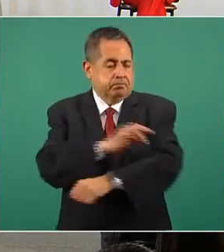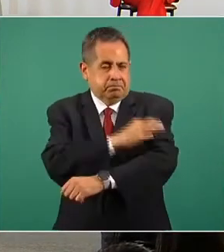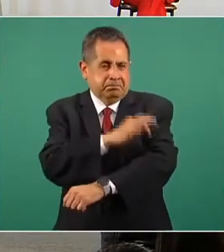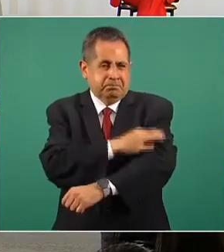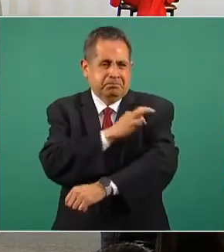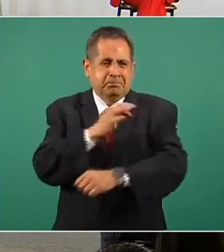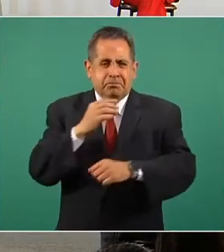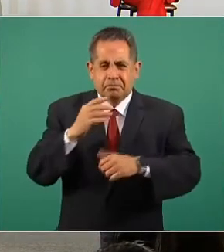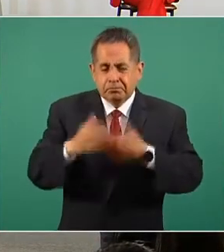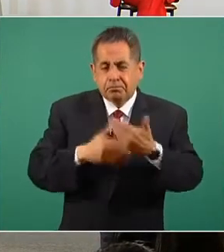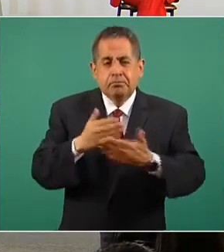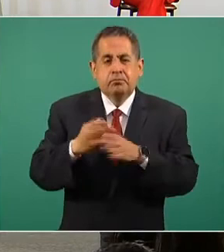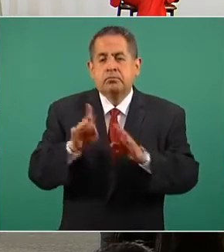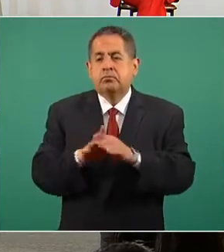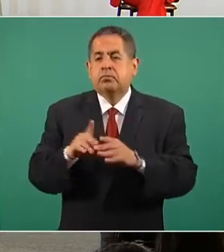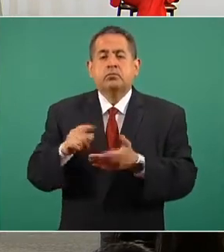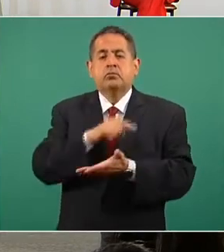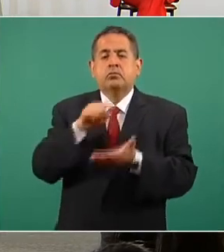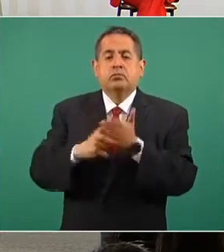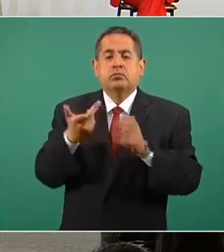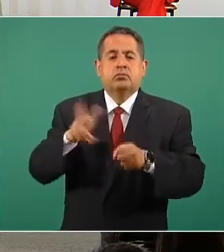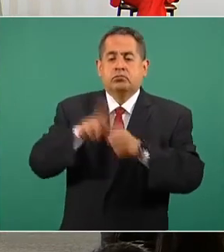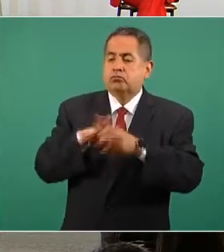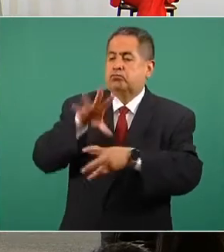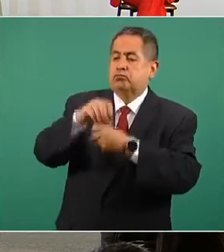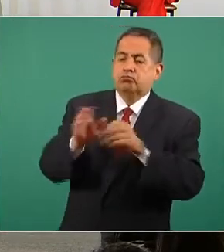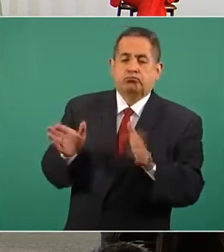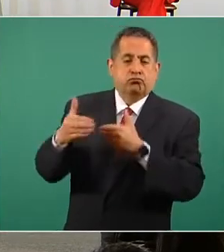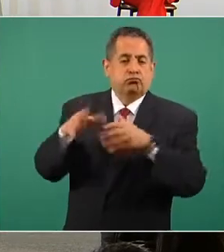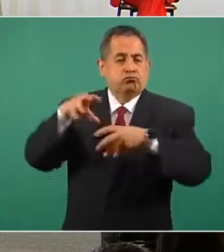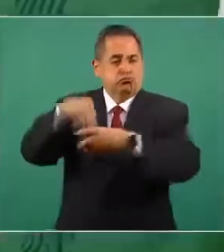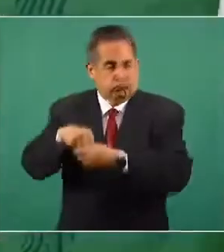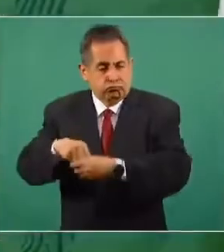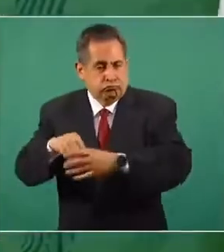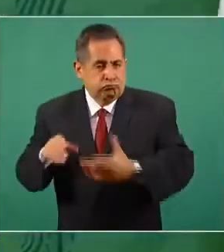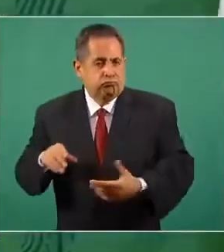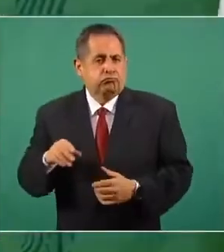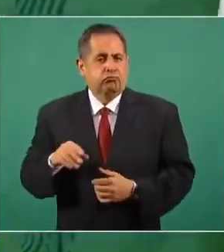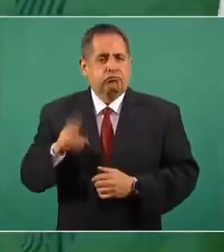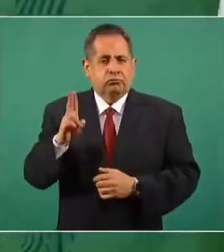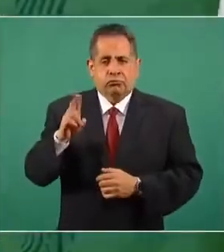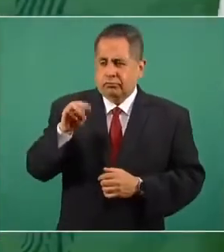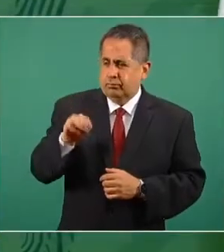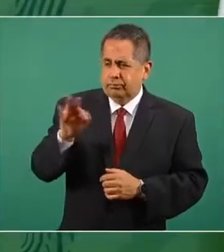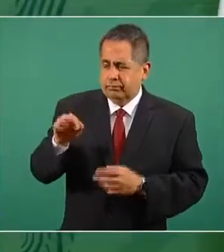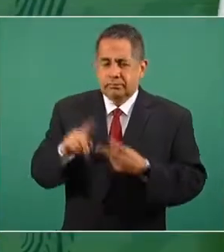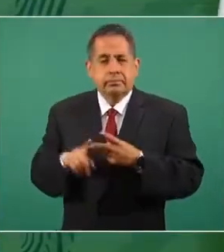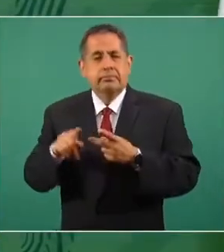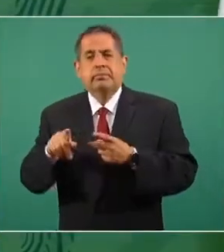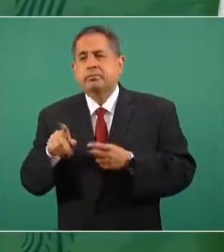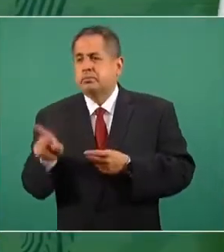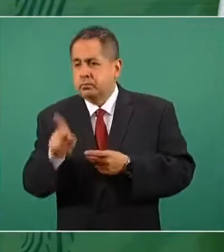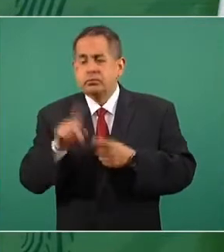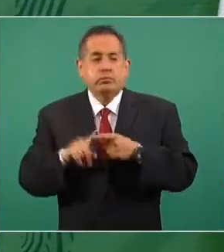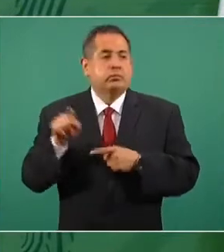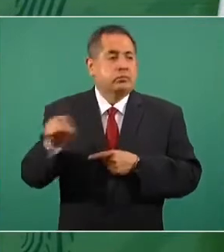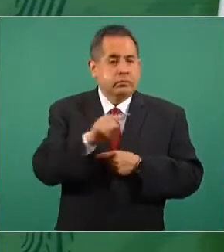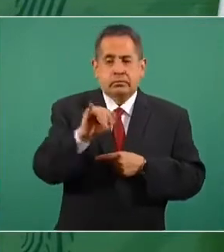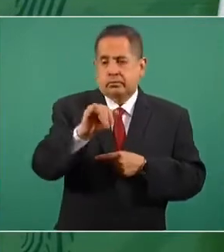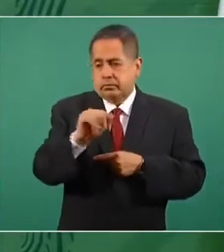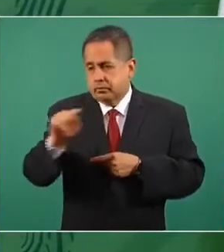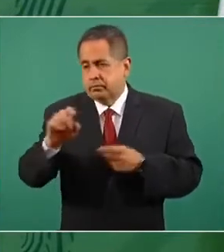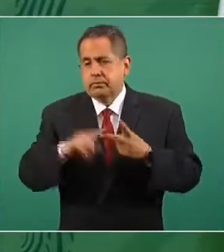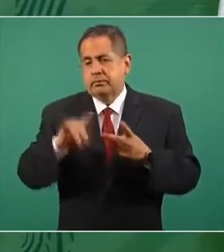tanto en unidades médicas, unidades médicas familiares, unidades médicas rurales, tanto del Issste, del IMSS,